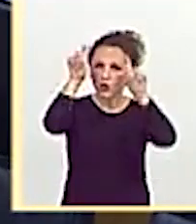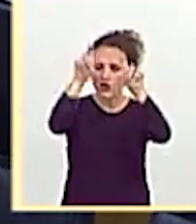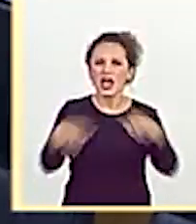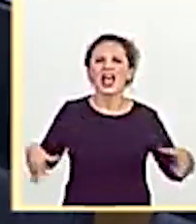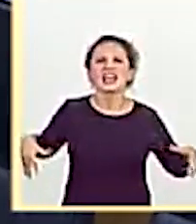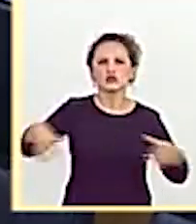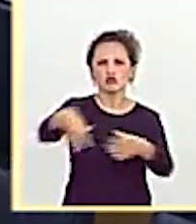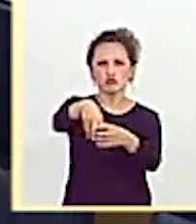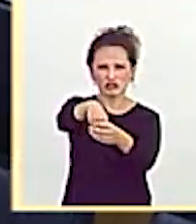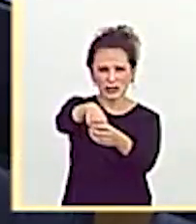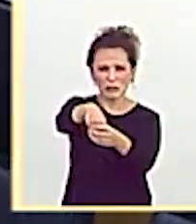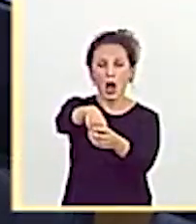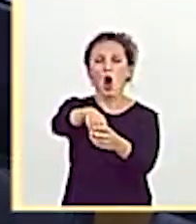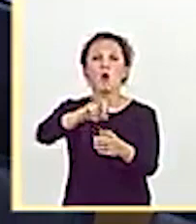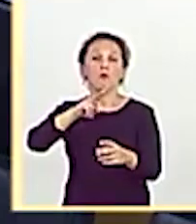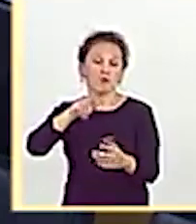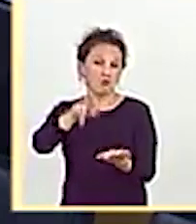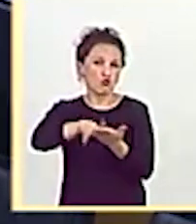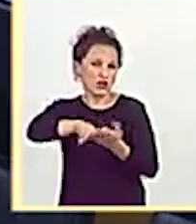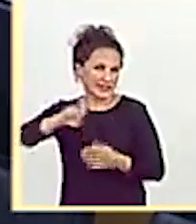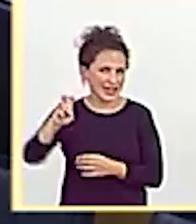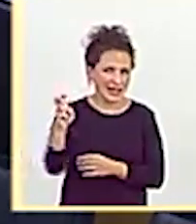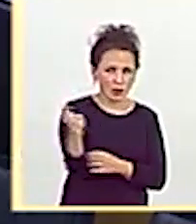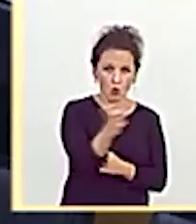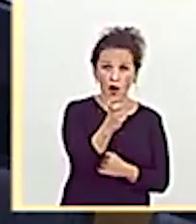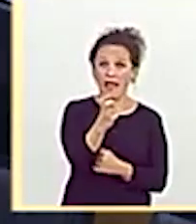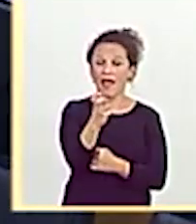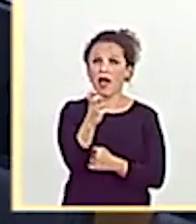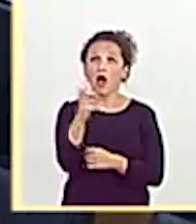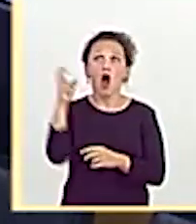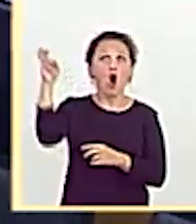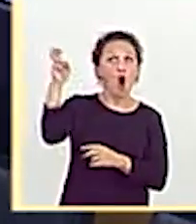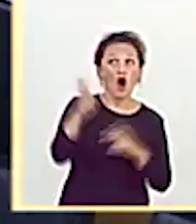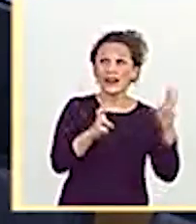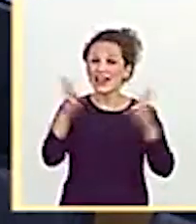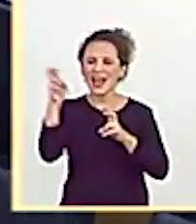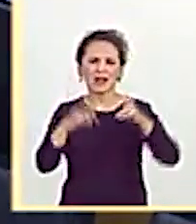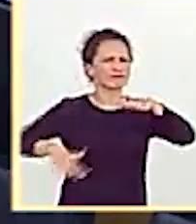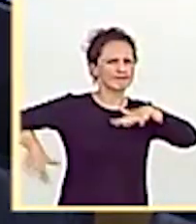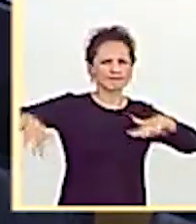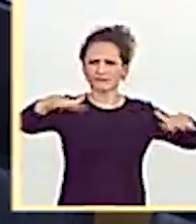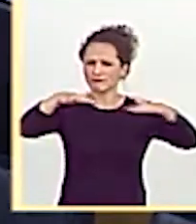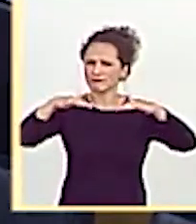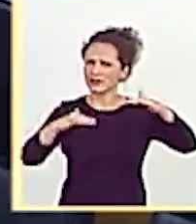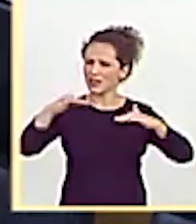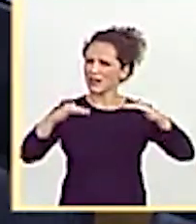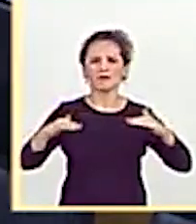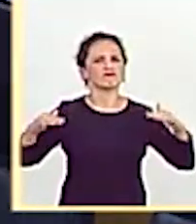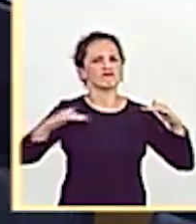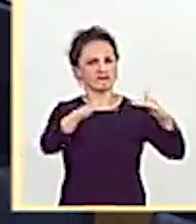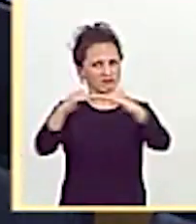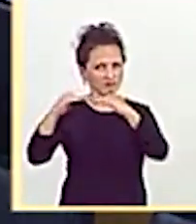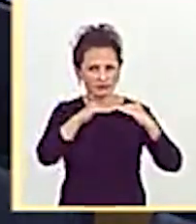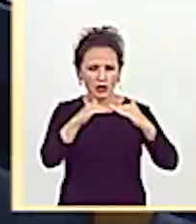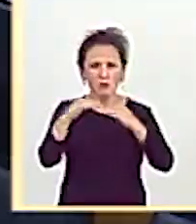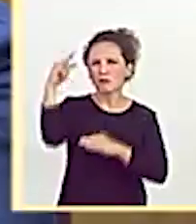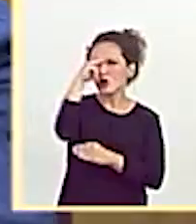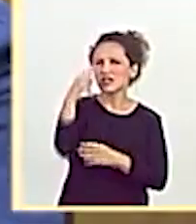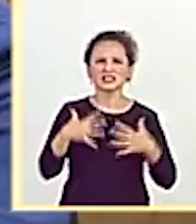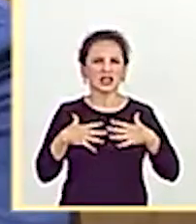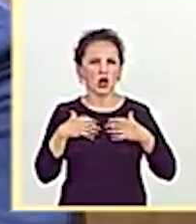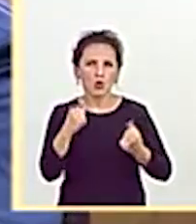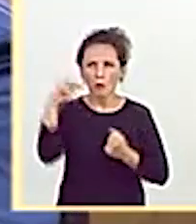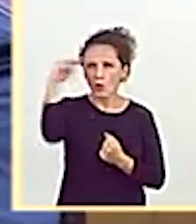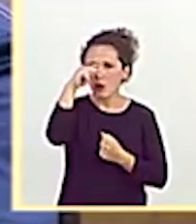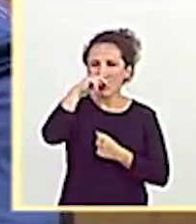multilingüe, compensadora de desigualdades de origen, que se preocupe por la salud, que se preocupe por el cambio climático